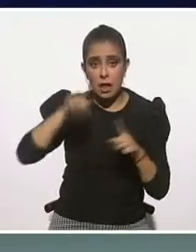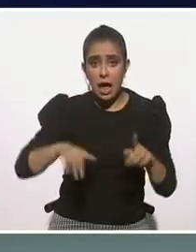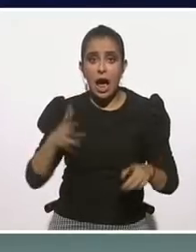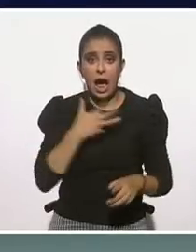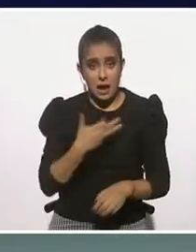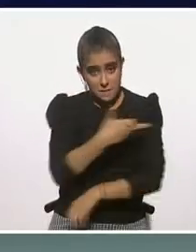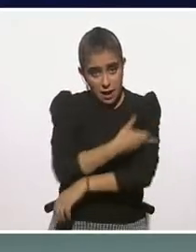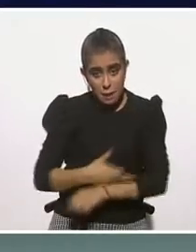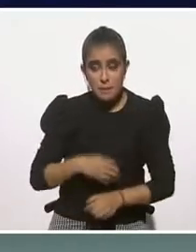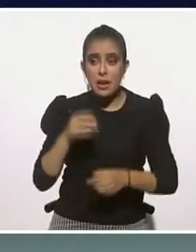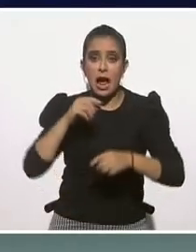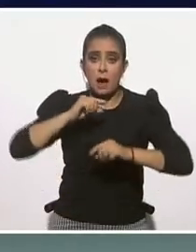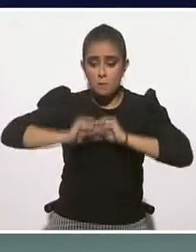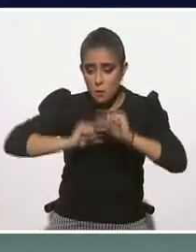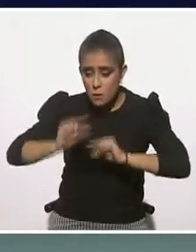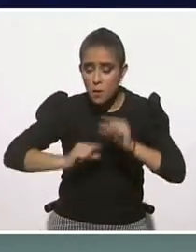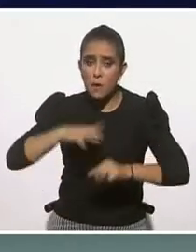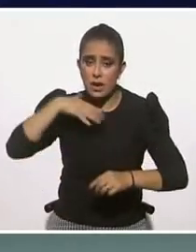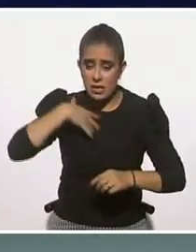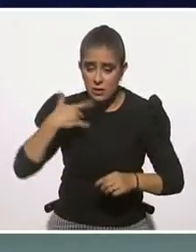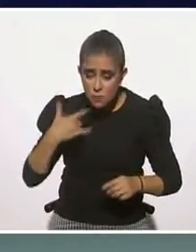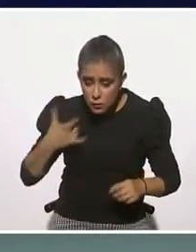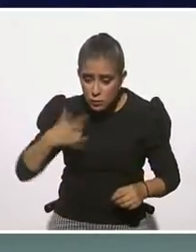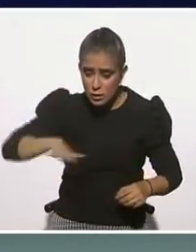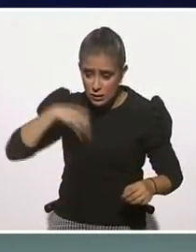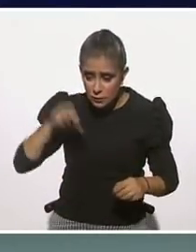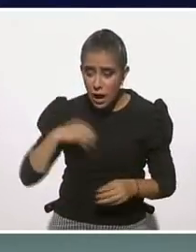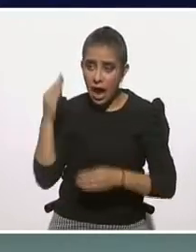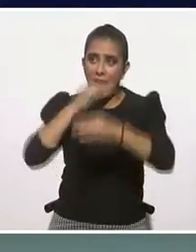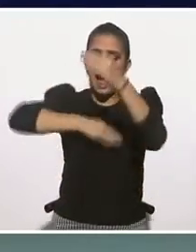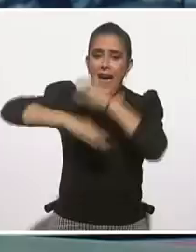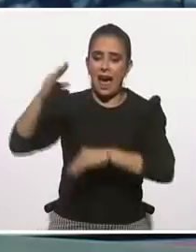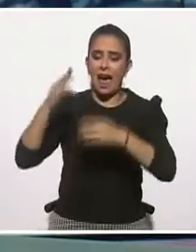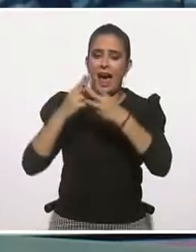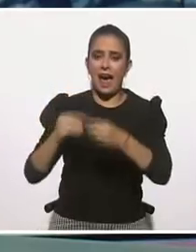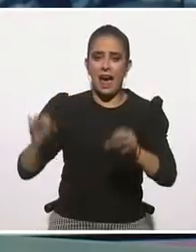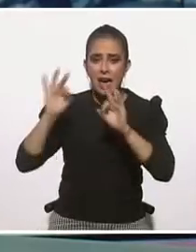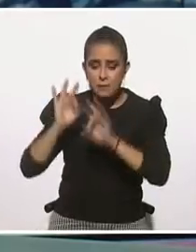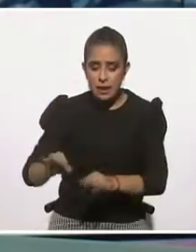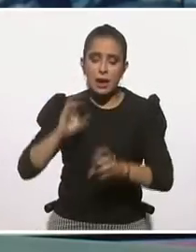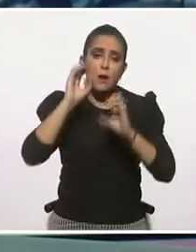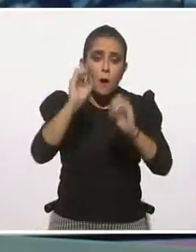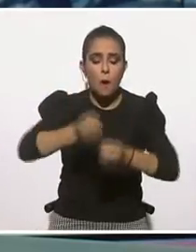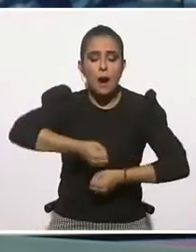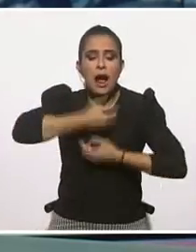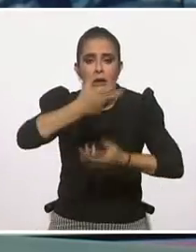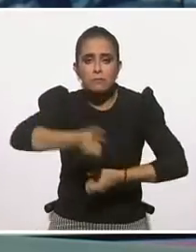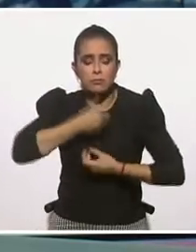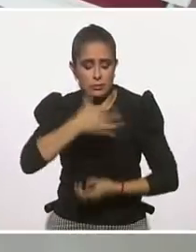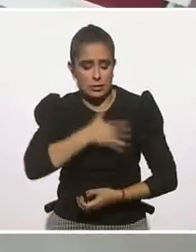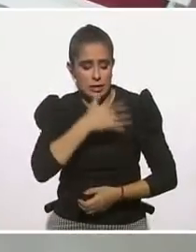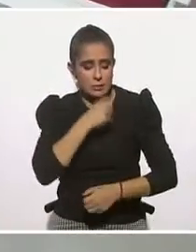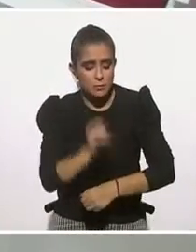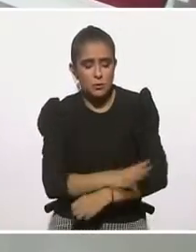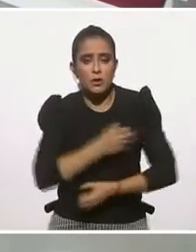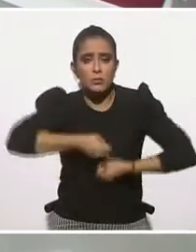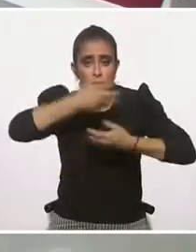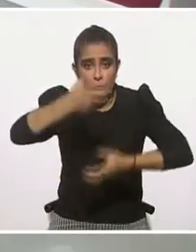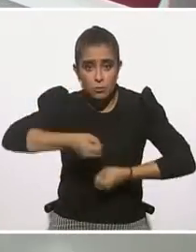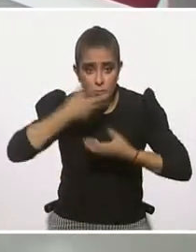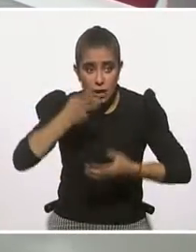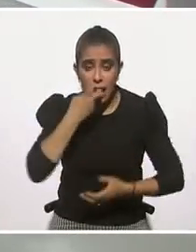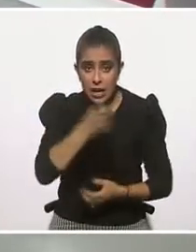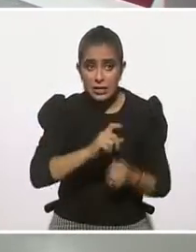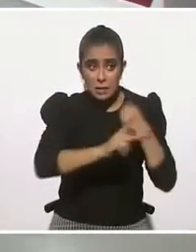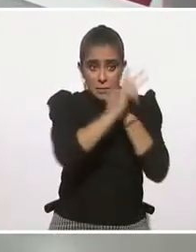resilientes, no en todos los casos tenemos incluso la oportunidad de expresar nuestras emociones, y no en todos los casos tenemos incluso la oportunidad de hablar